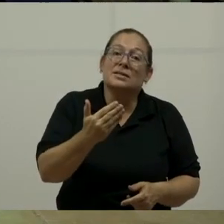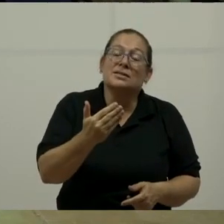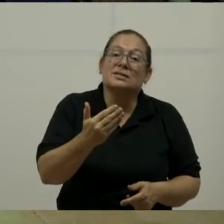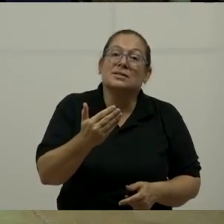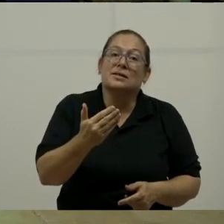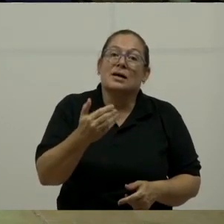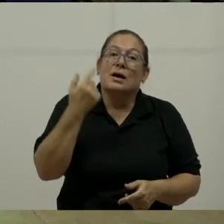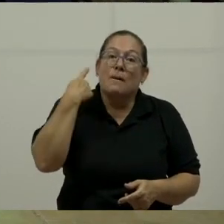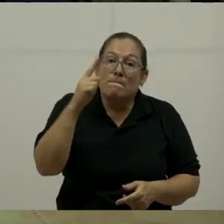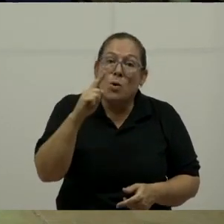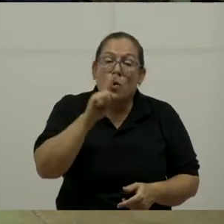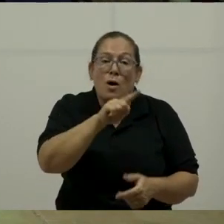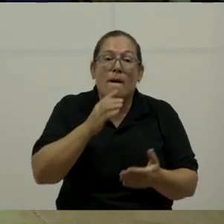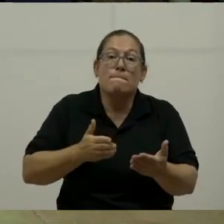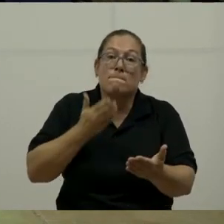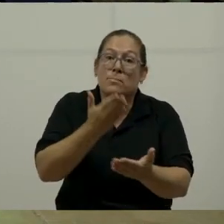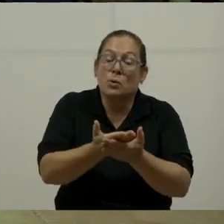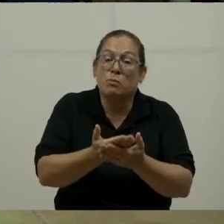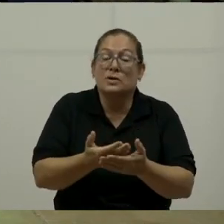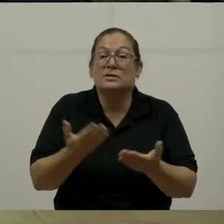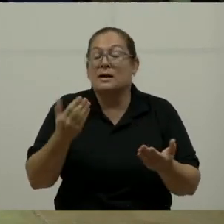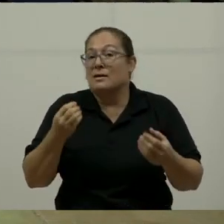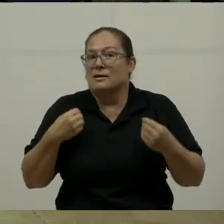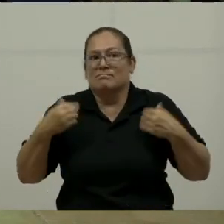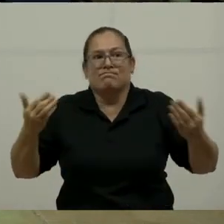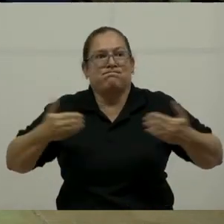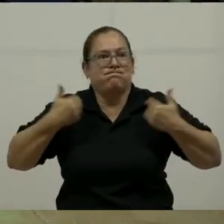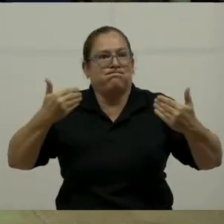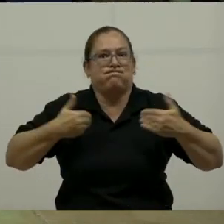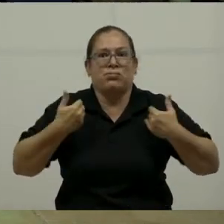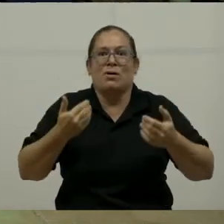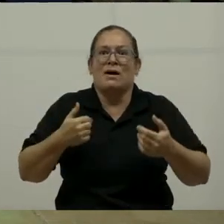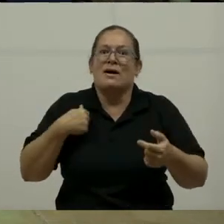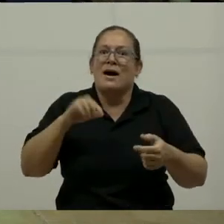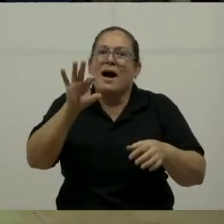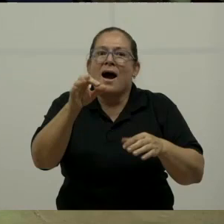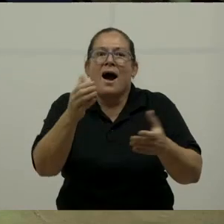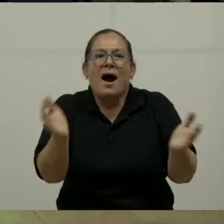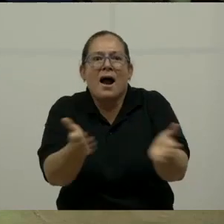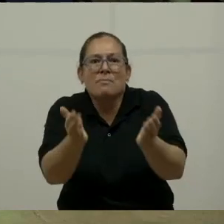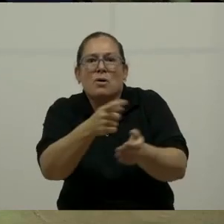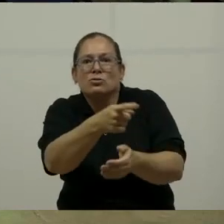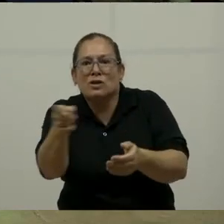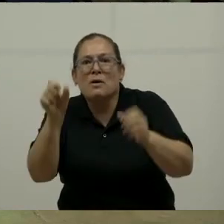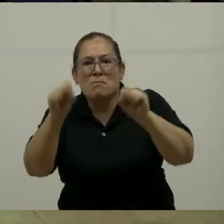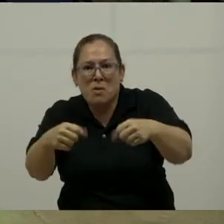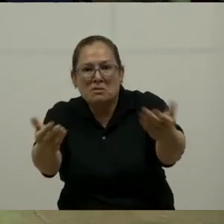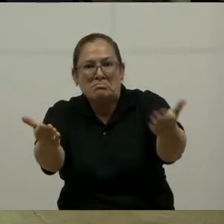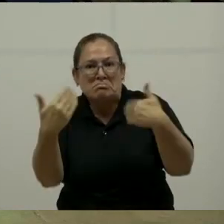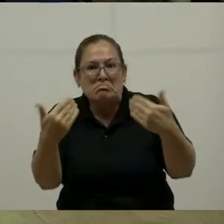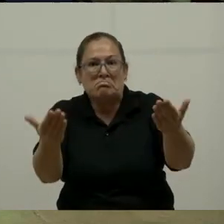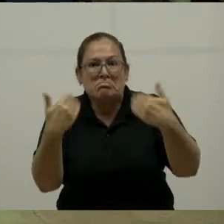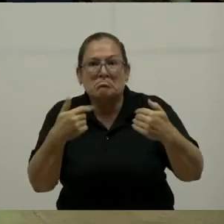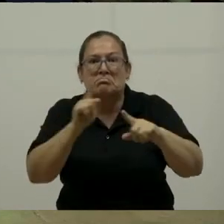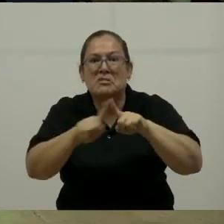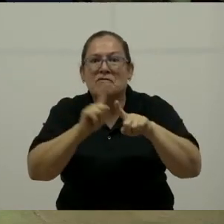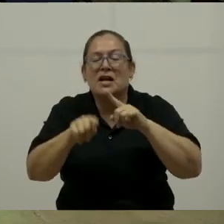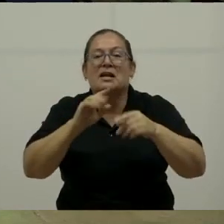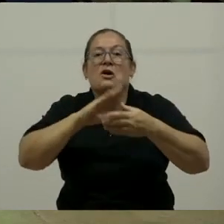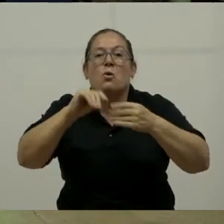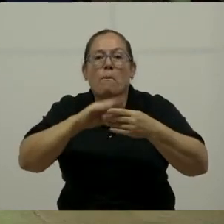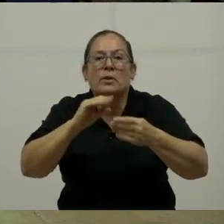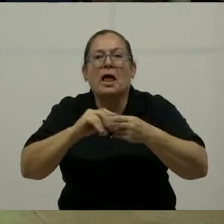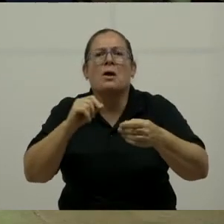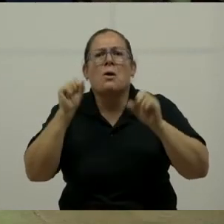propuesta está sobre la mesa y muy completa. Ahora le animamos a usted a que también nos aporte sus comentarios. Y complete también